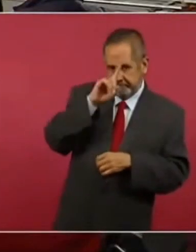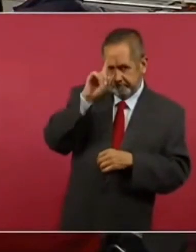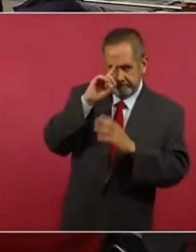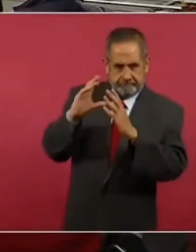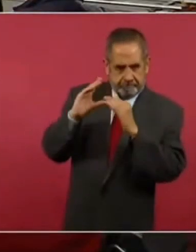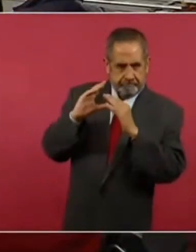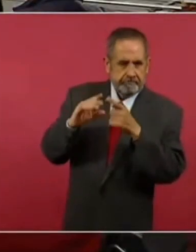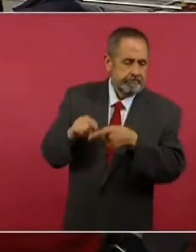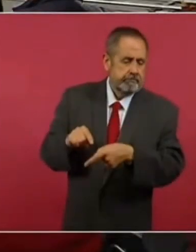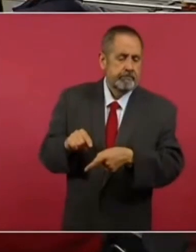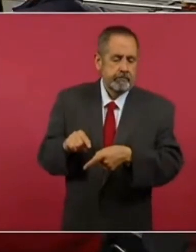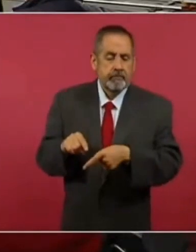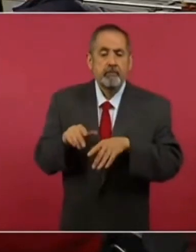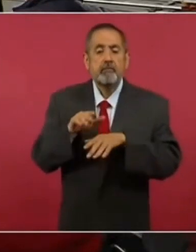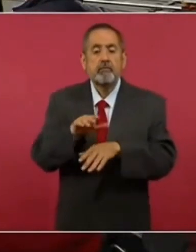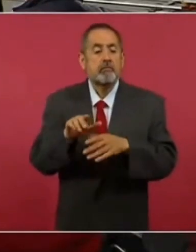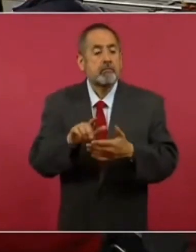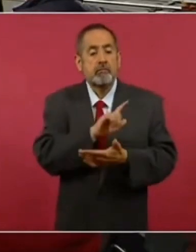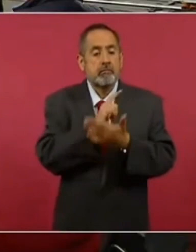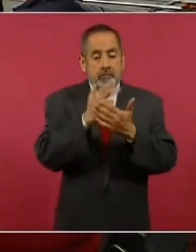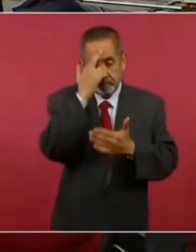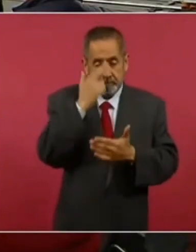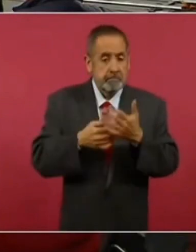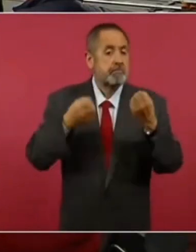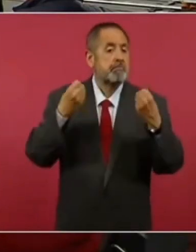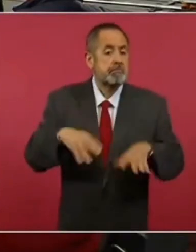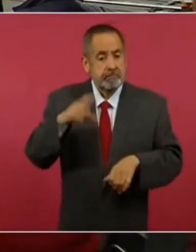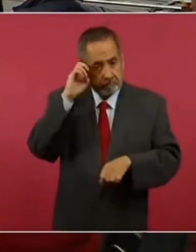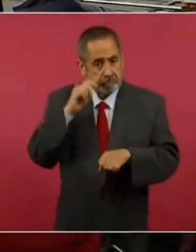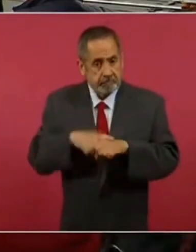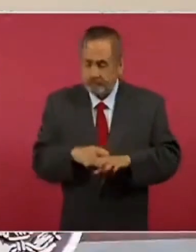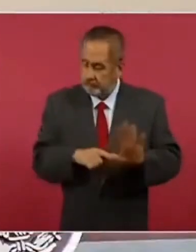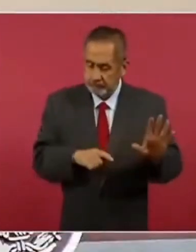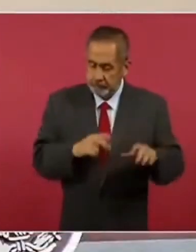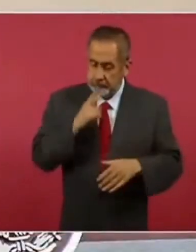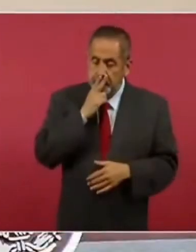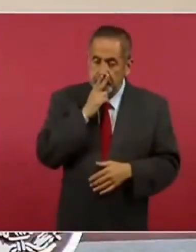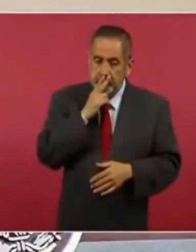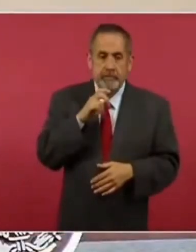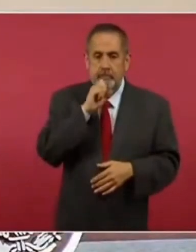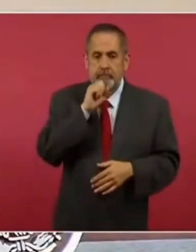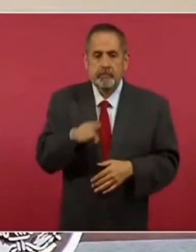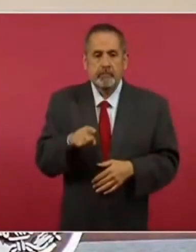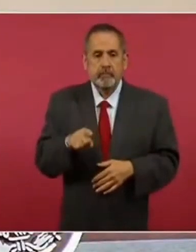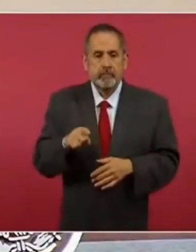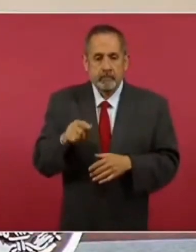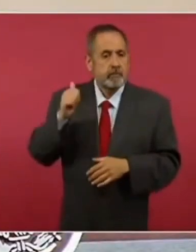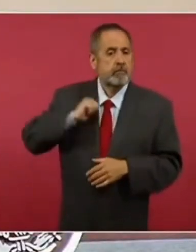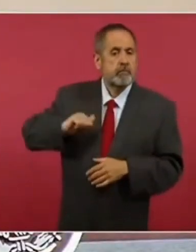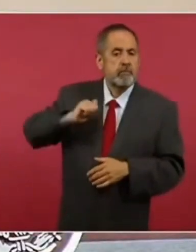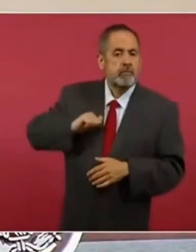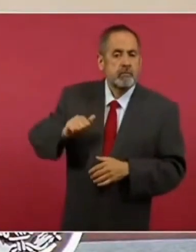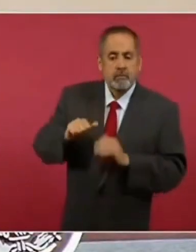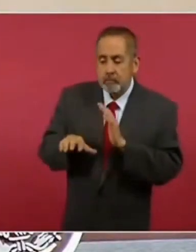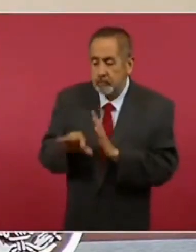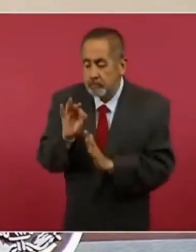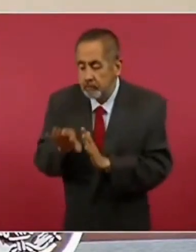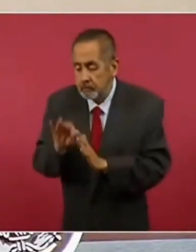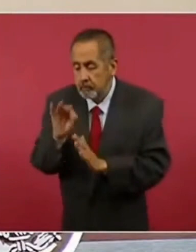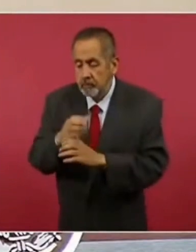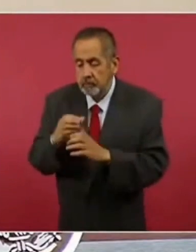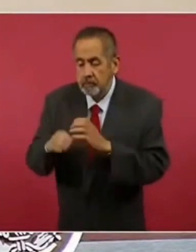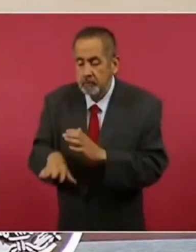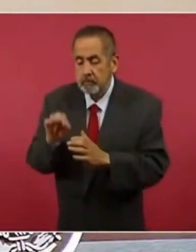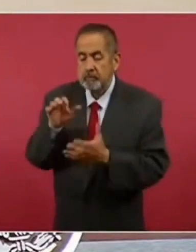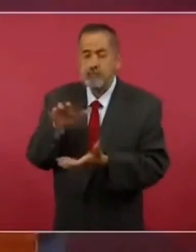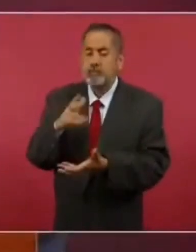delitos en contra de nuestro patrimonio cultural y particularmente el arqueológico. Como ya